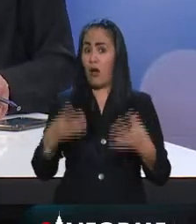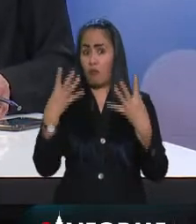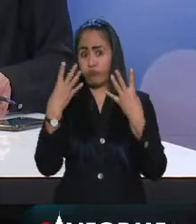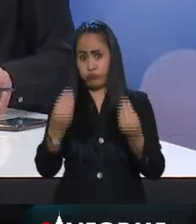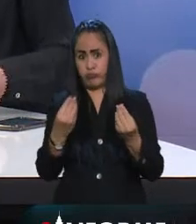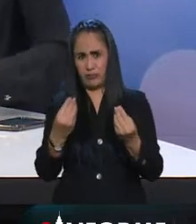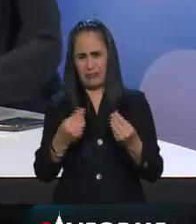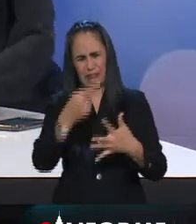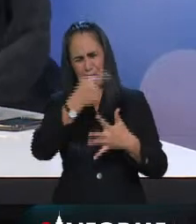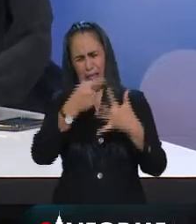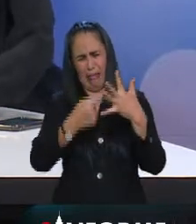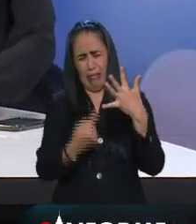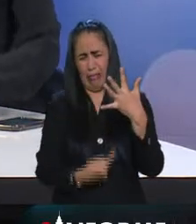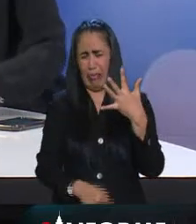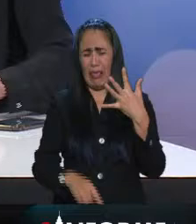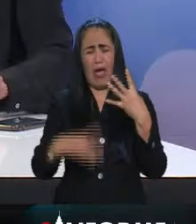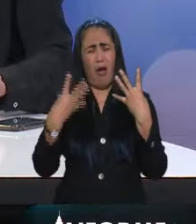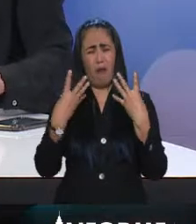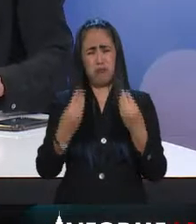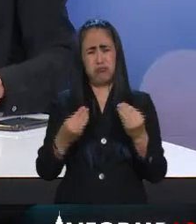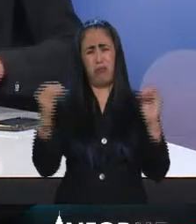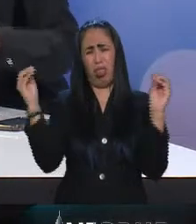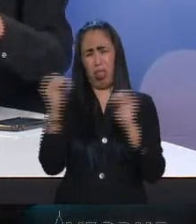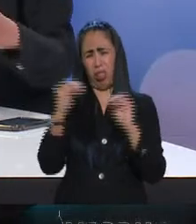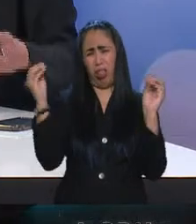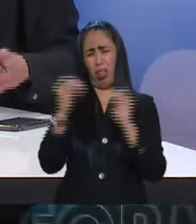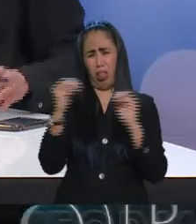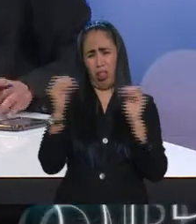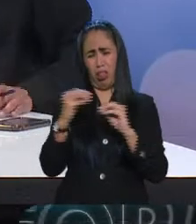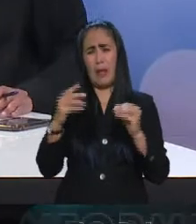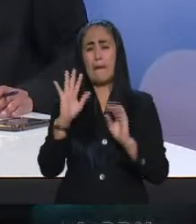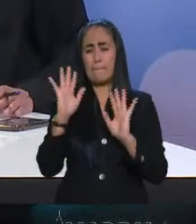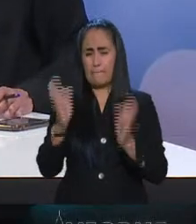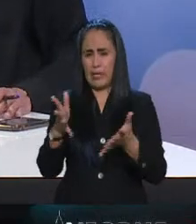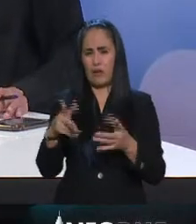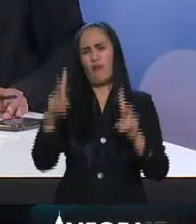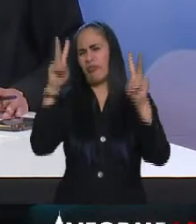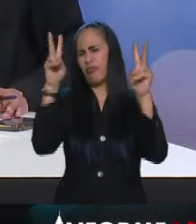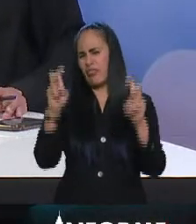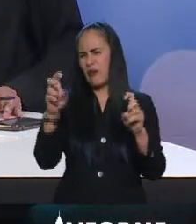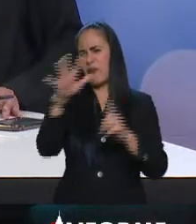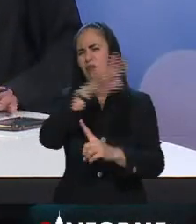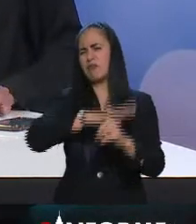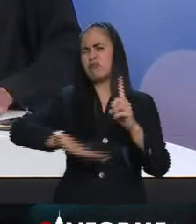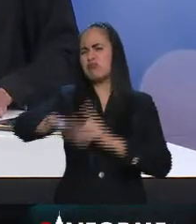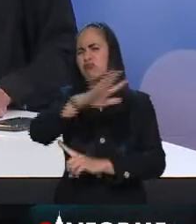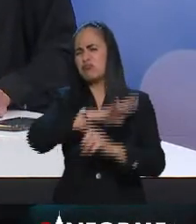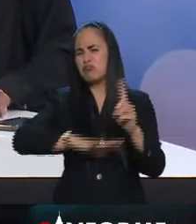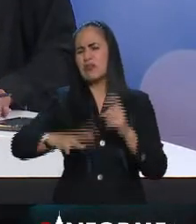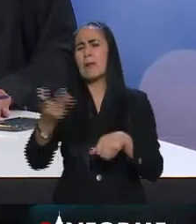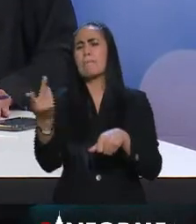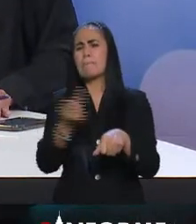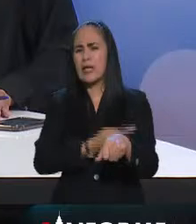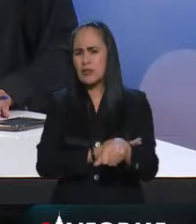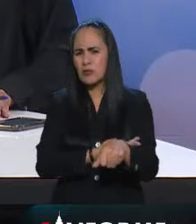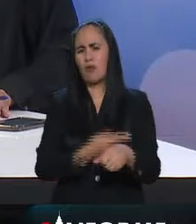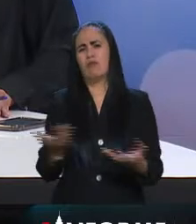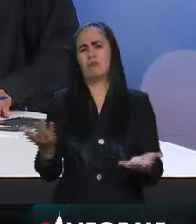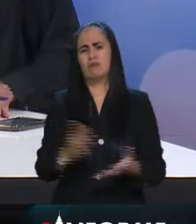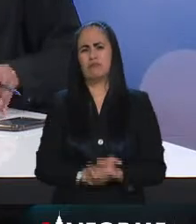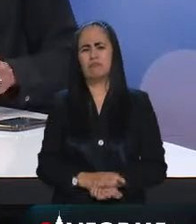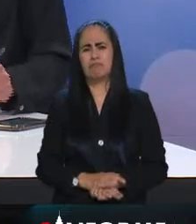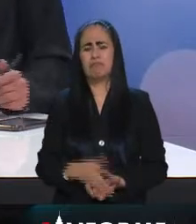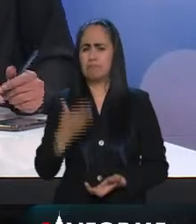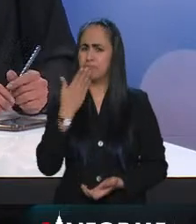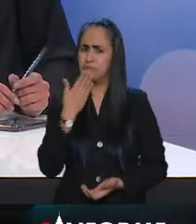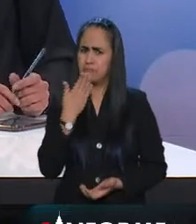barbaridad y media pero mi primera pregunta sería sobre el debate en general qué tan orgánico fue o no fue orgánico o cayó